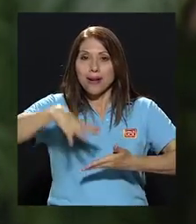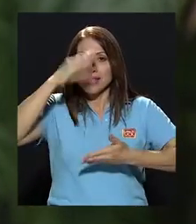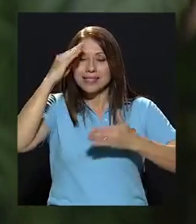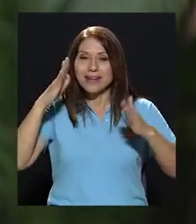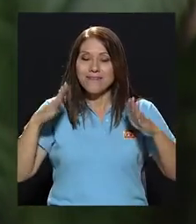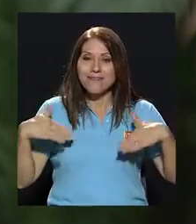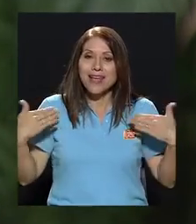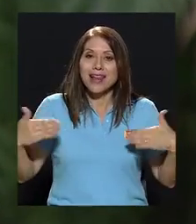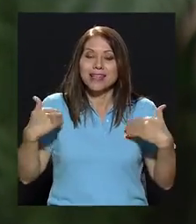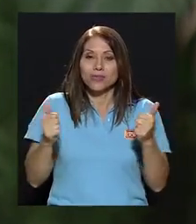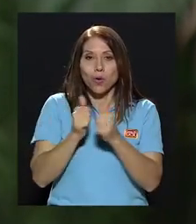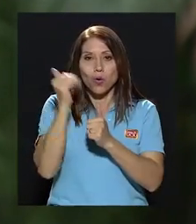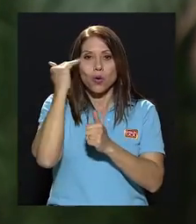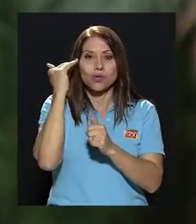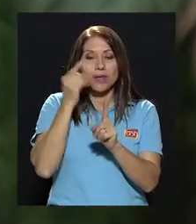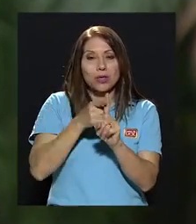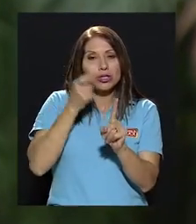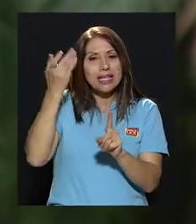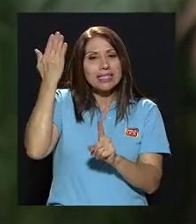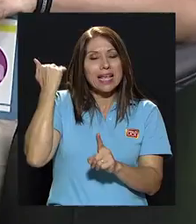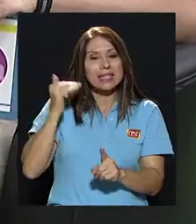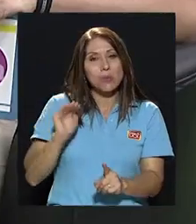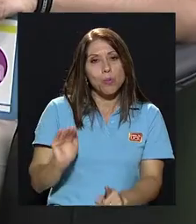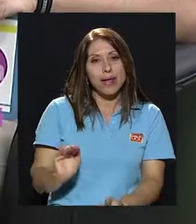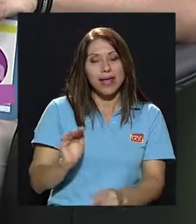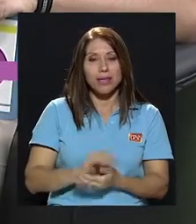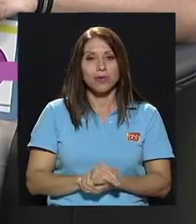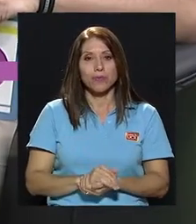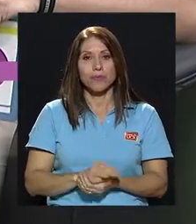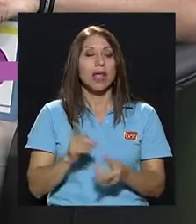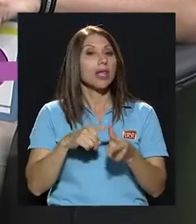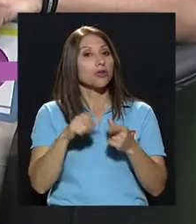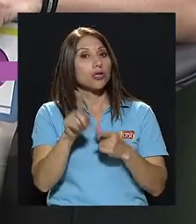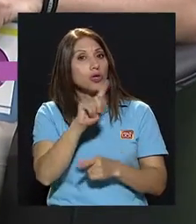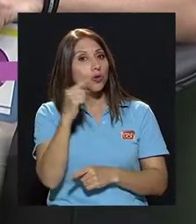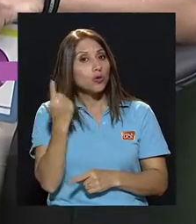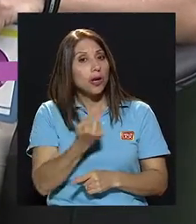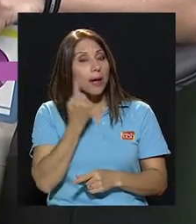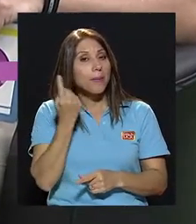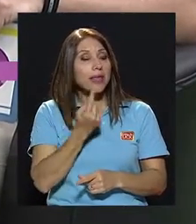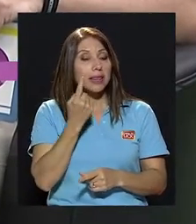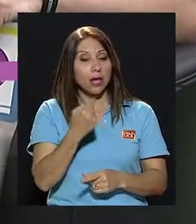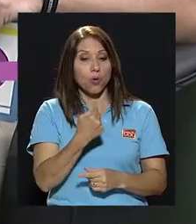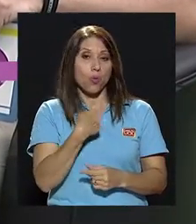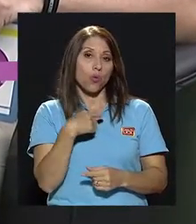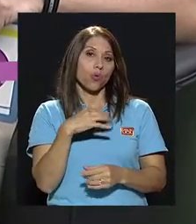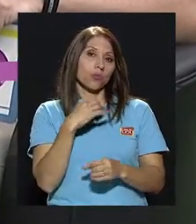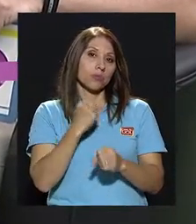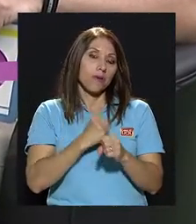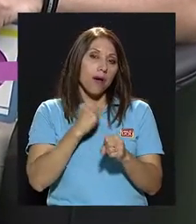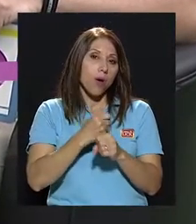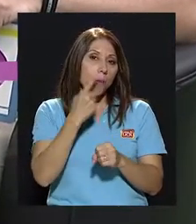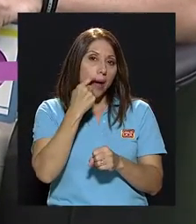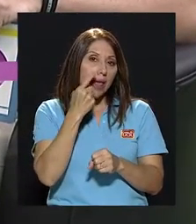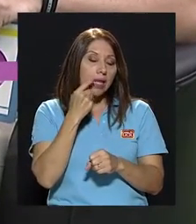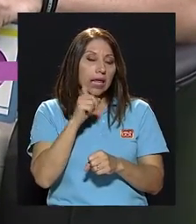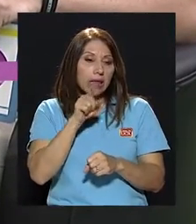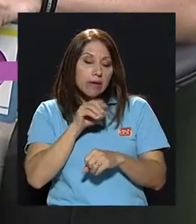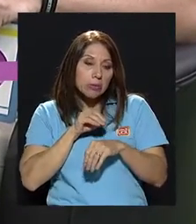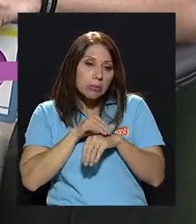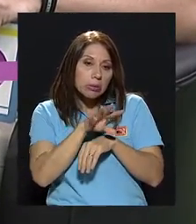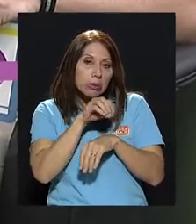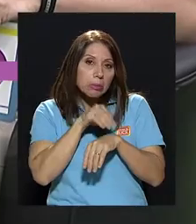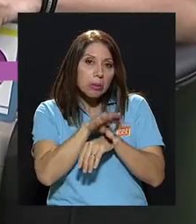los conocimientos, desde que es muy pequeño. Entonces, no solo es uno, en su labor de padre, de transmitir